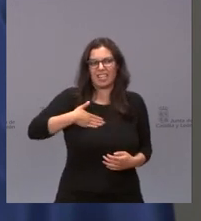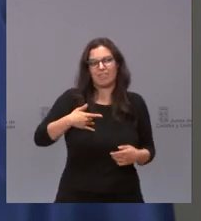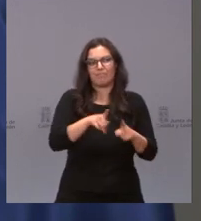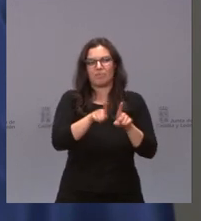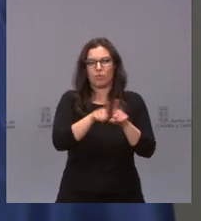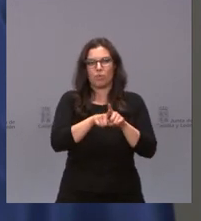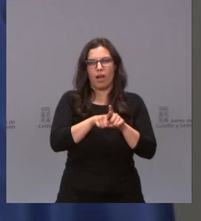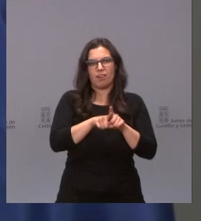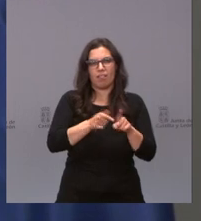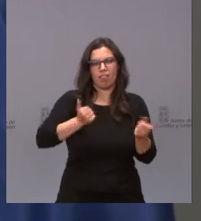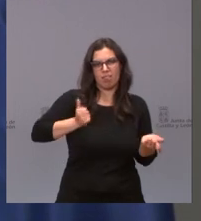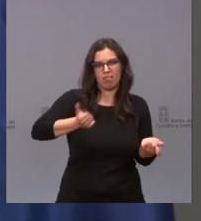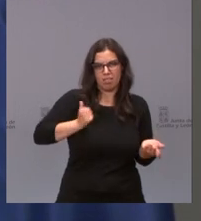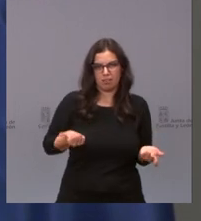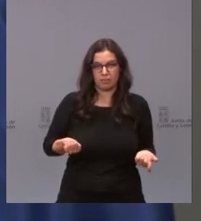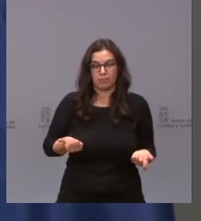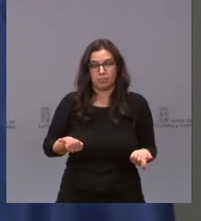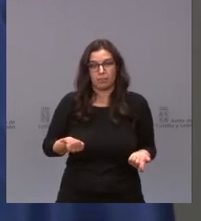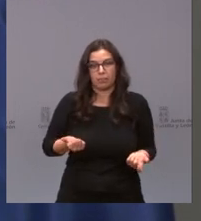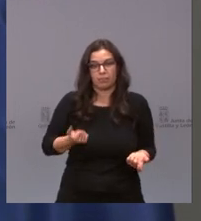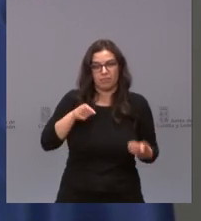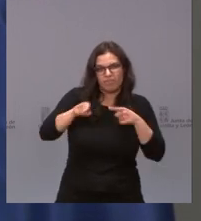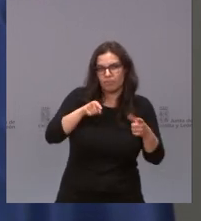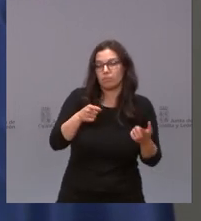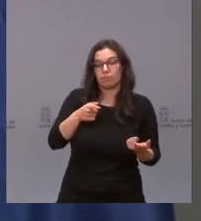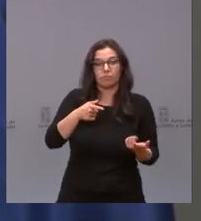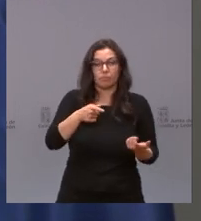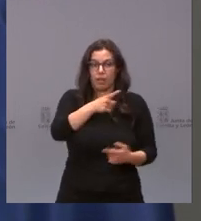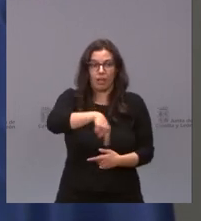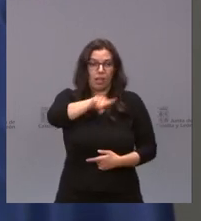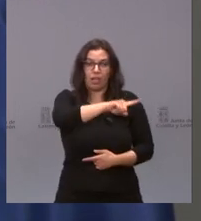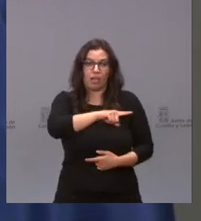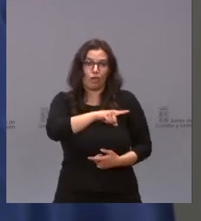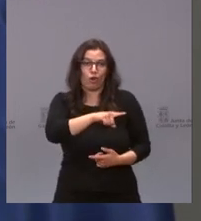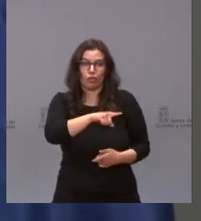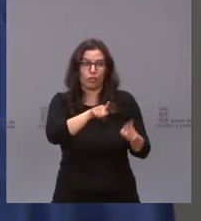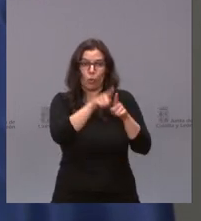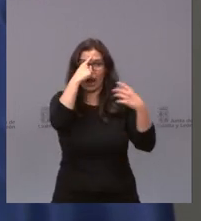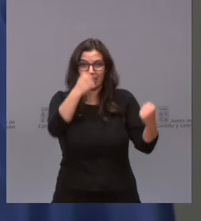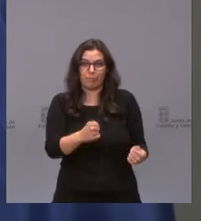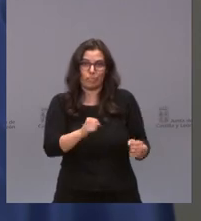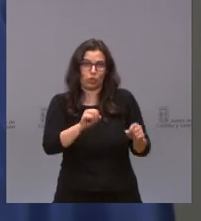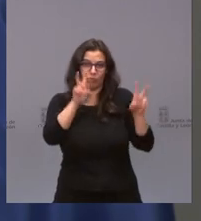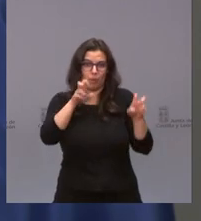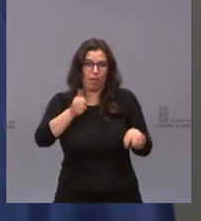en el barro y en eso hay que reconocerles que están en camino de convertirse en unos expertos.